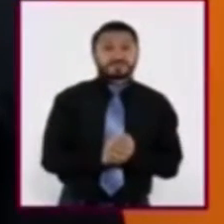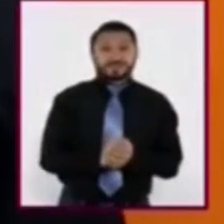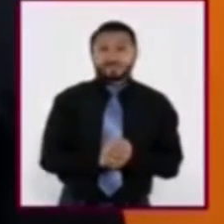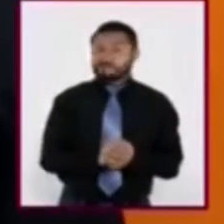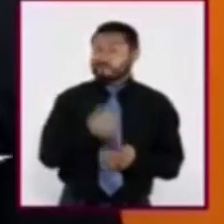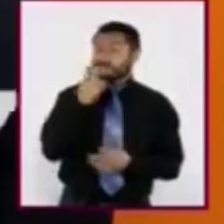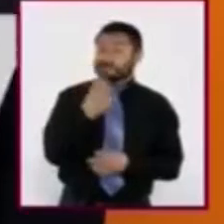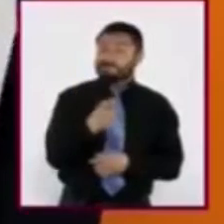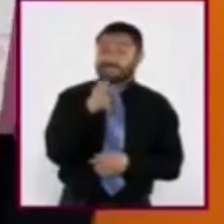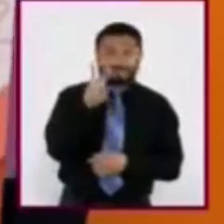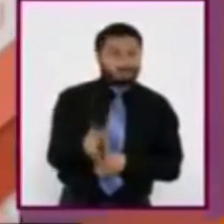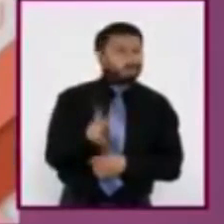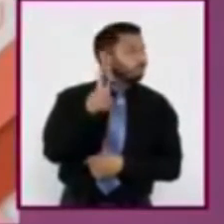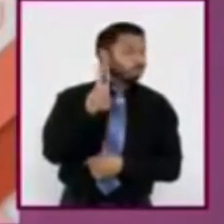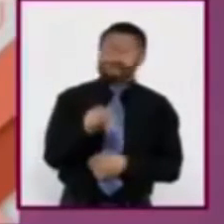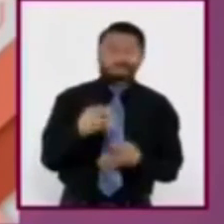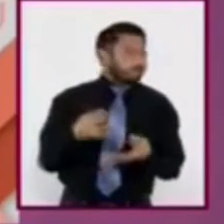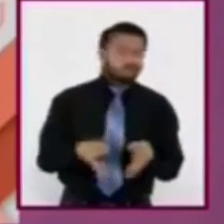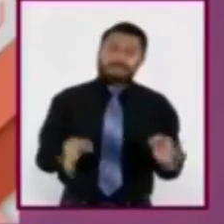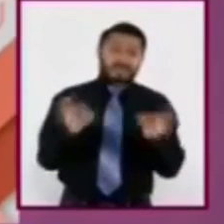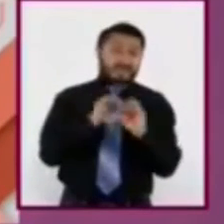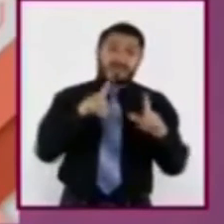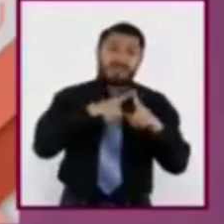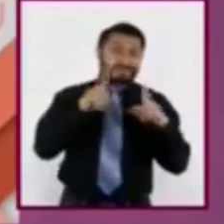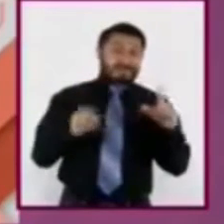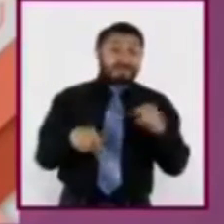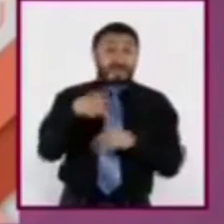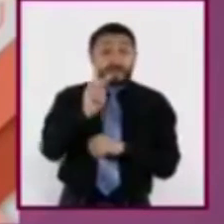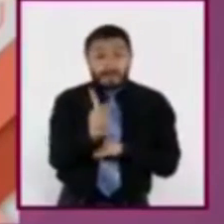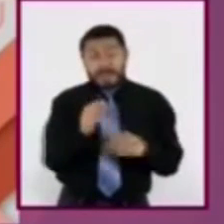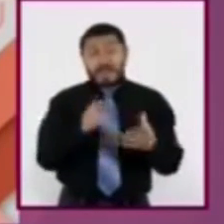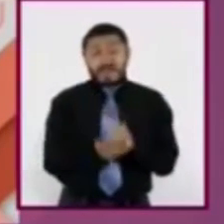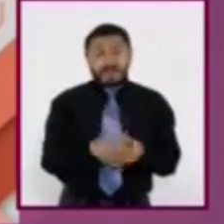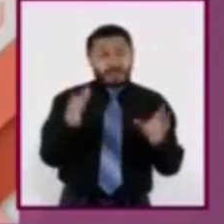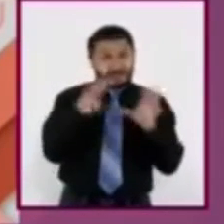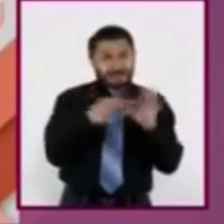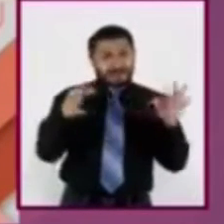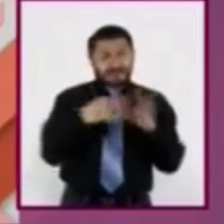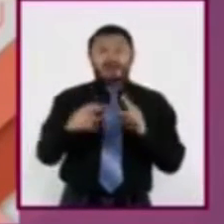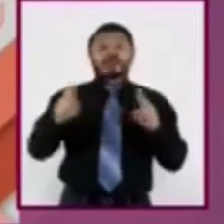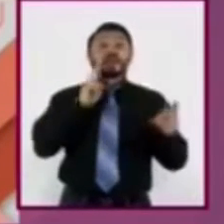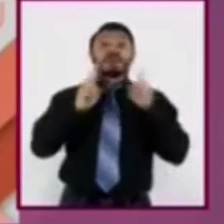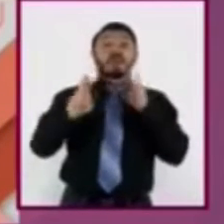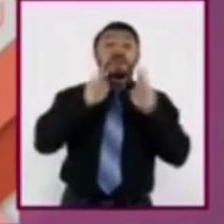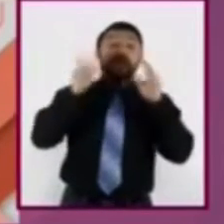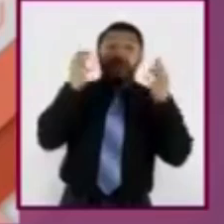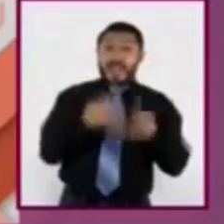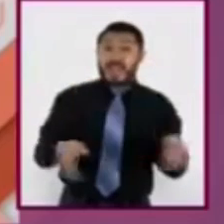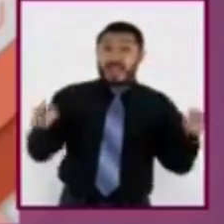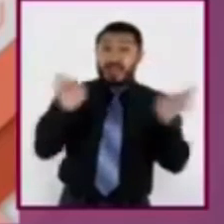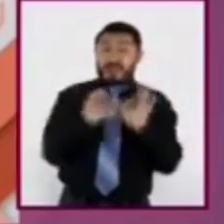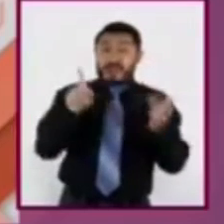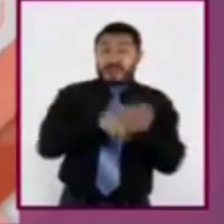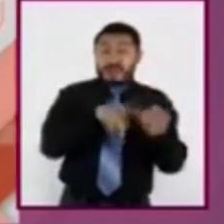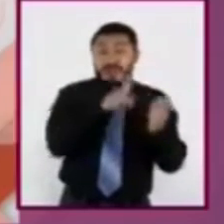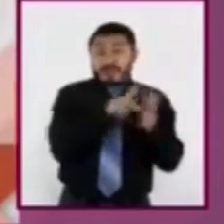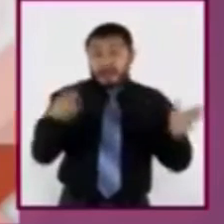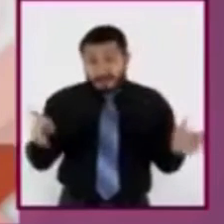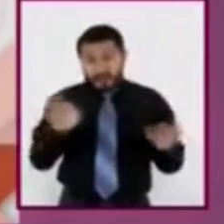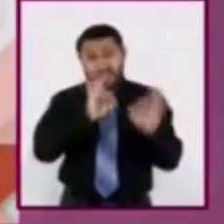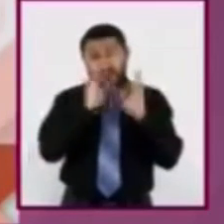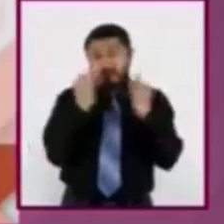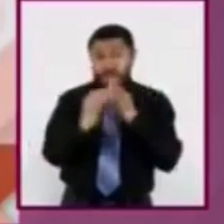Lamentablemente, no. Pero te explico un poco más. La noticia es un género periodístico, al igual que los